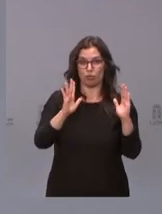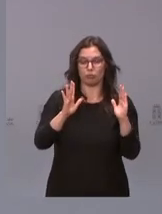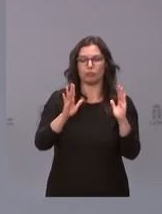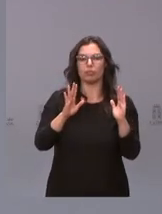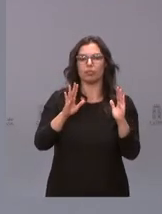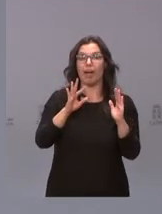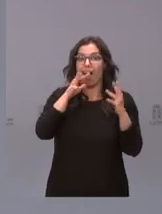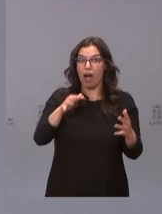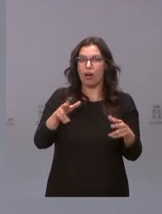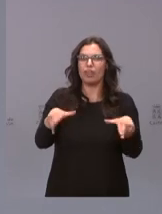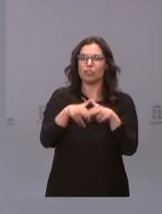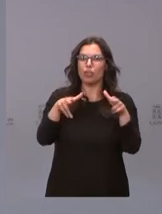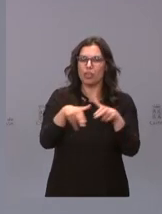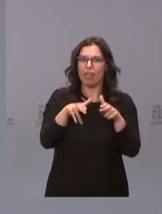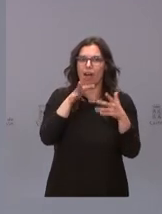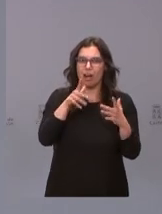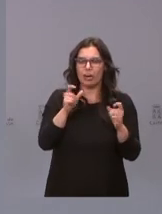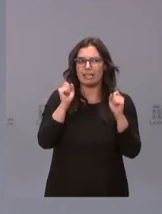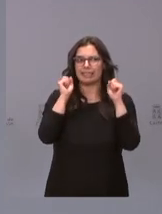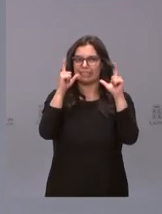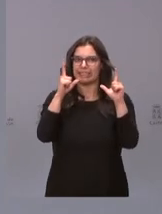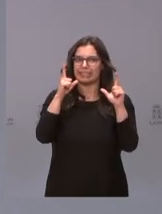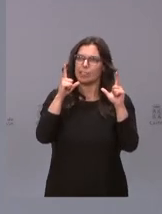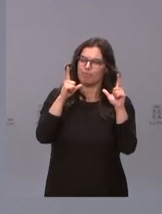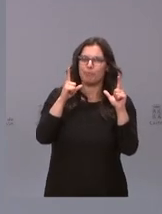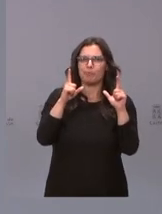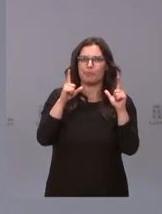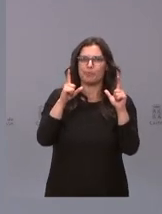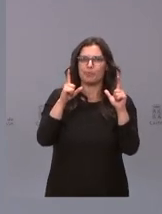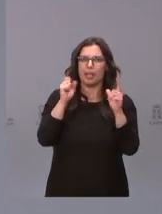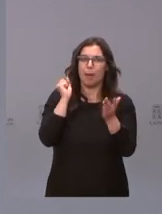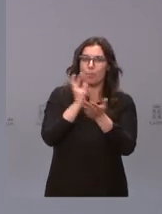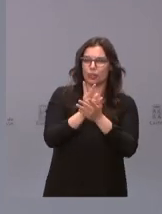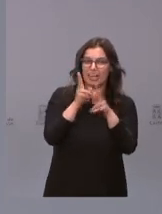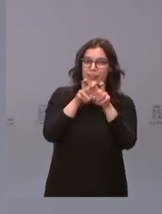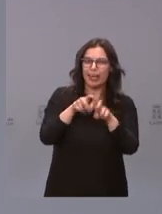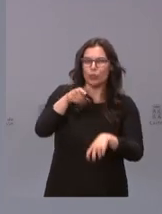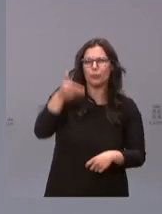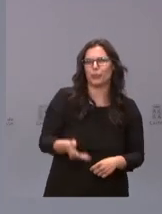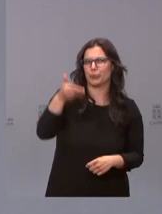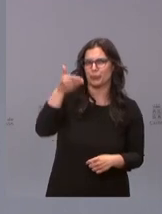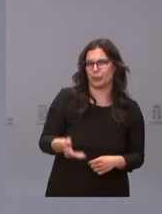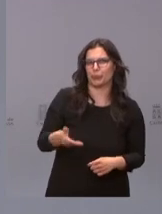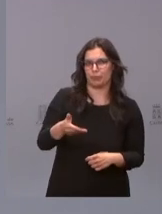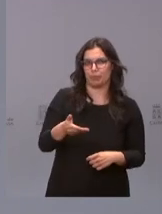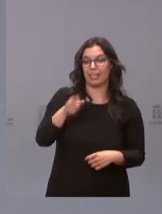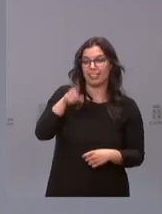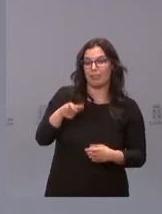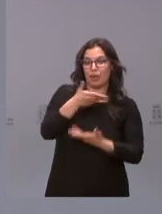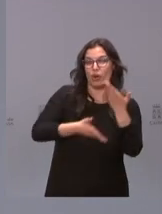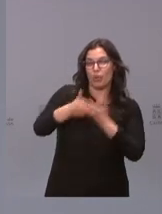muchísimo más consciente de la importancia de la apuesta por la investigación y la cooperación